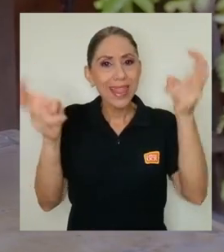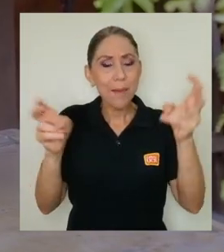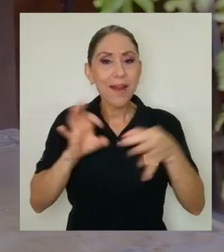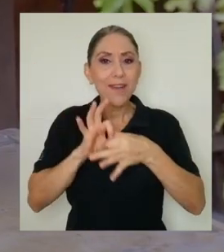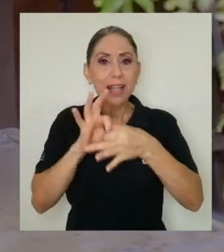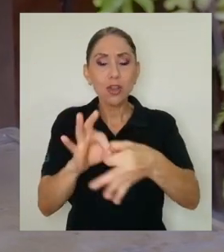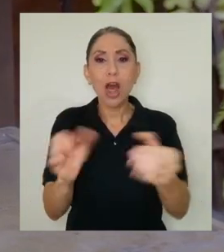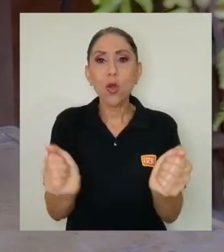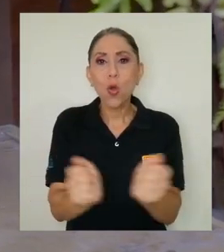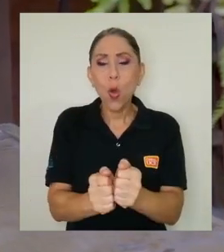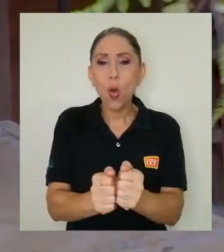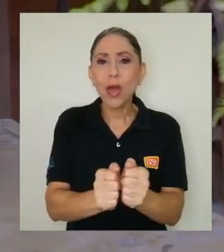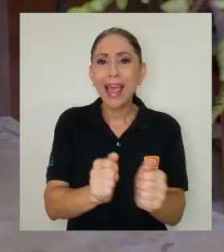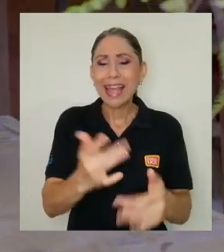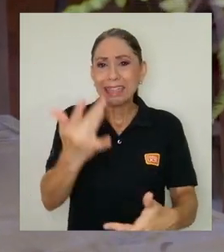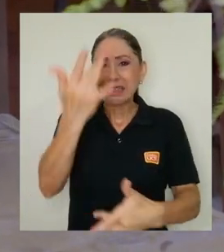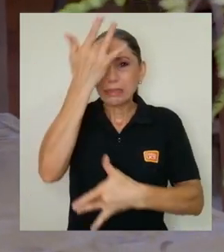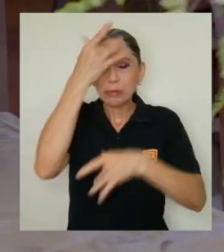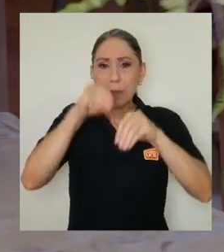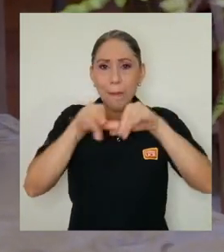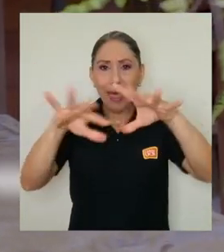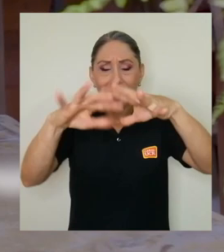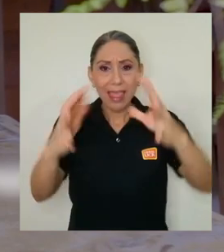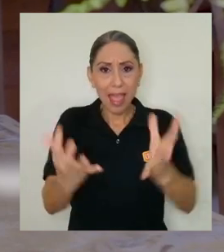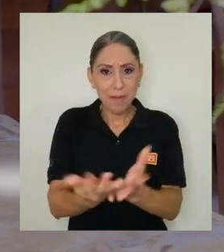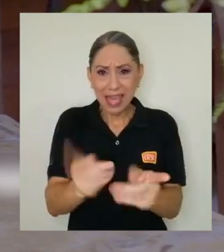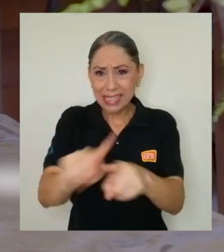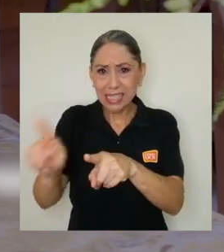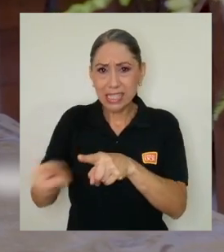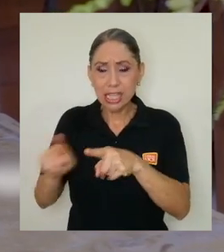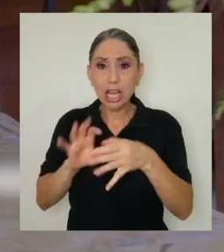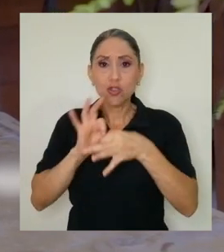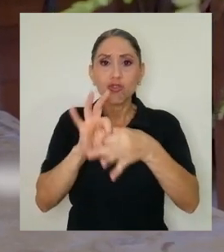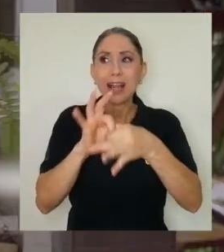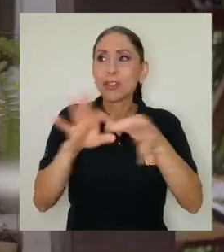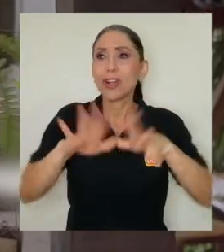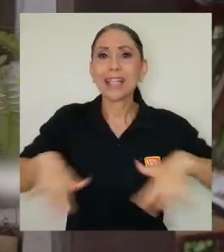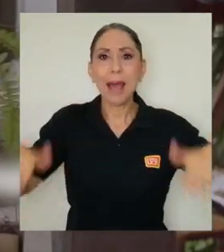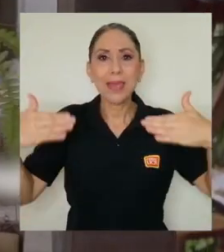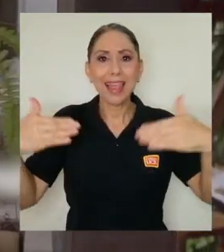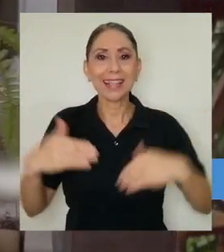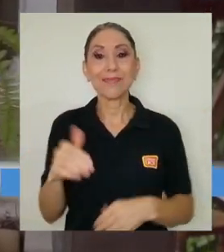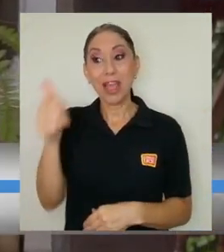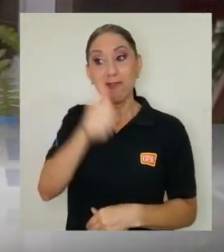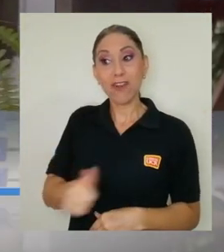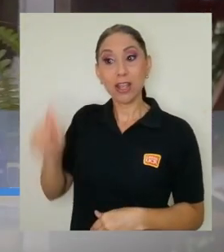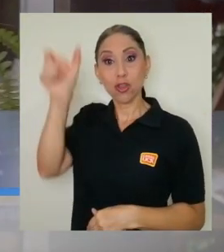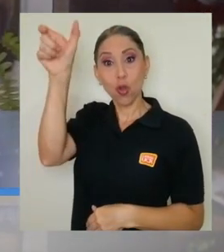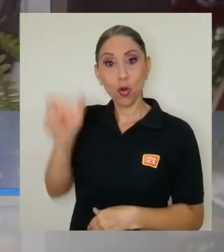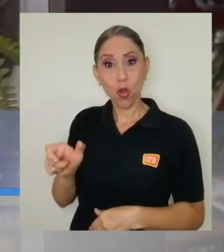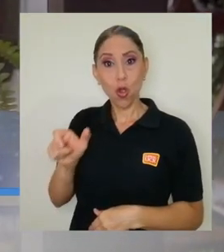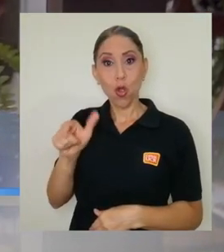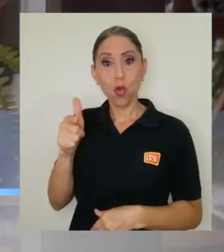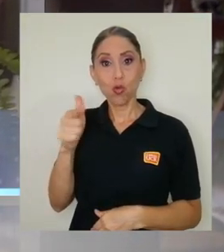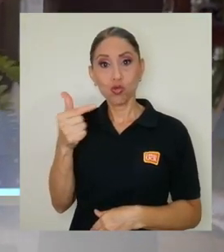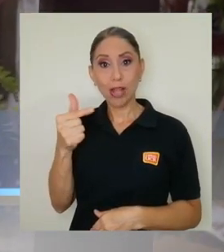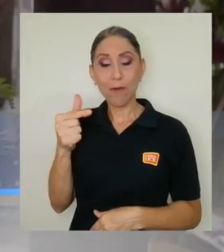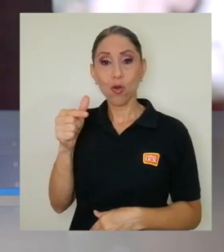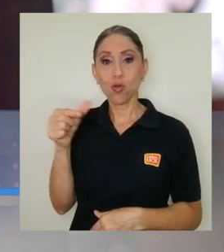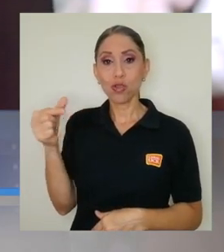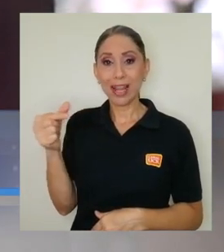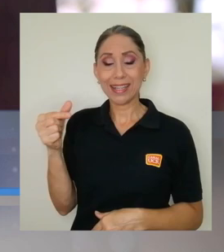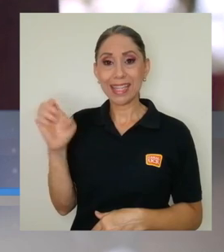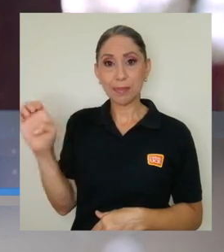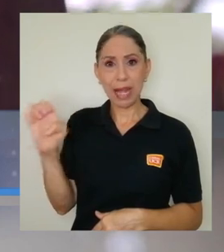con las pandemias y sus relaciones ambientales. El rector, Gustavo Gutiérrez Espeleta, posee una